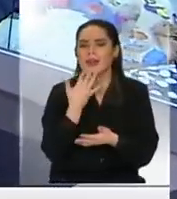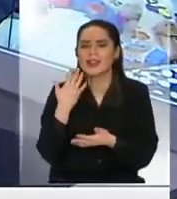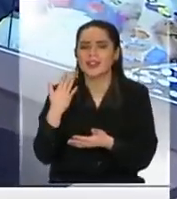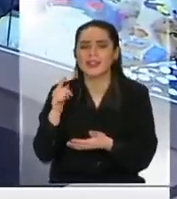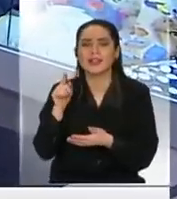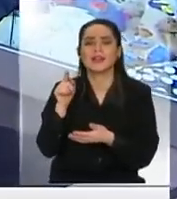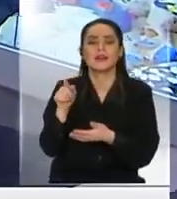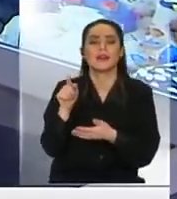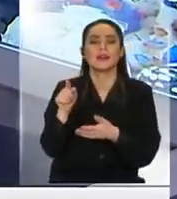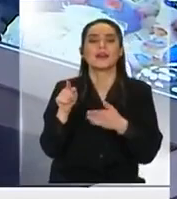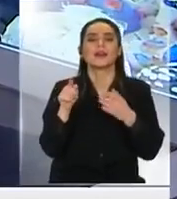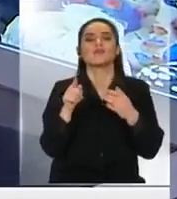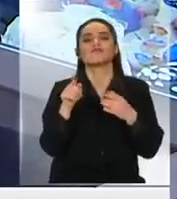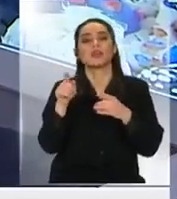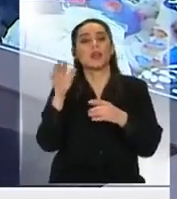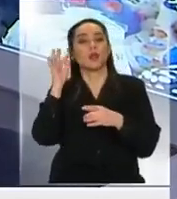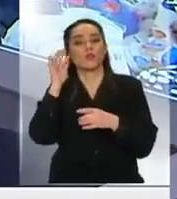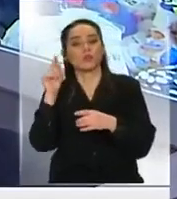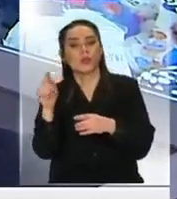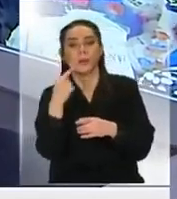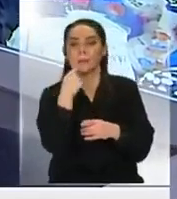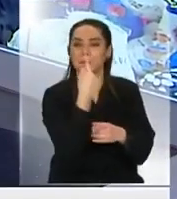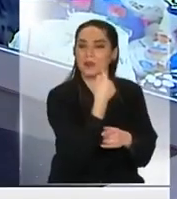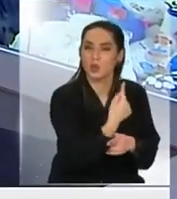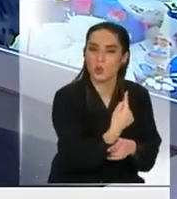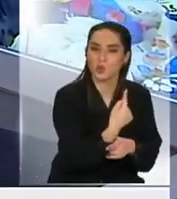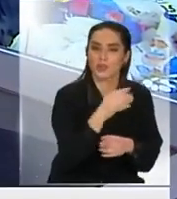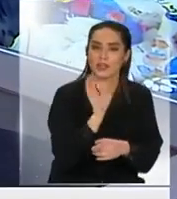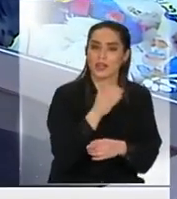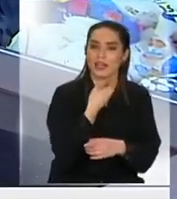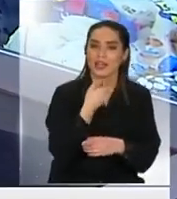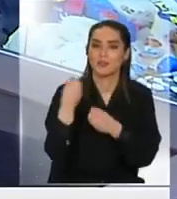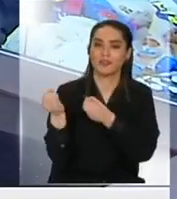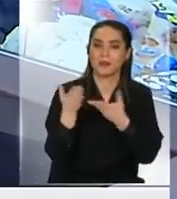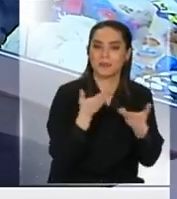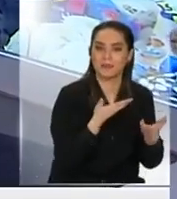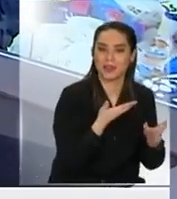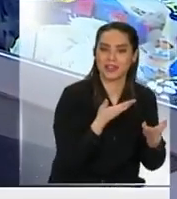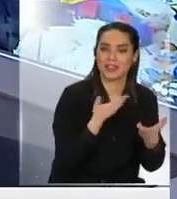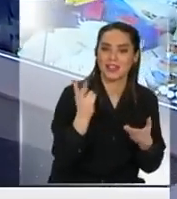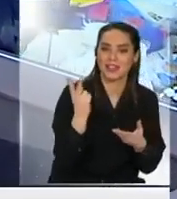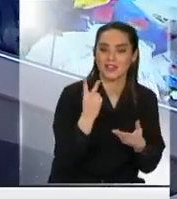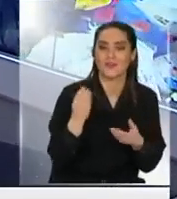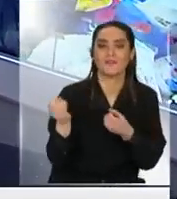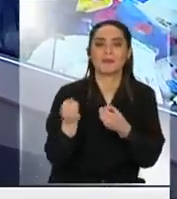Bueno, estoy con Daniel Escado y la señora me imagino que obviamente tiene una pregunta para el candidato. Bienvenida, Antonia y la señora, un gusto.